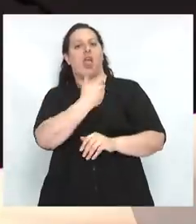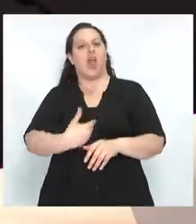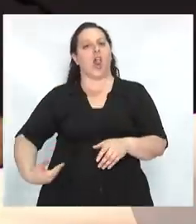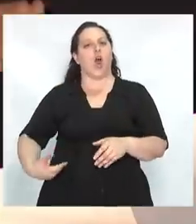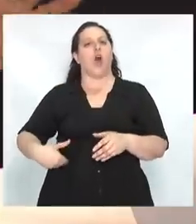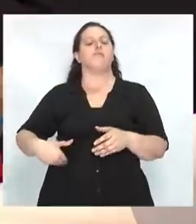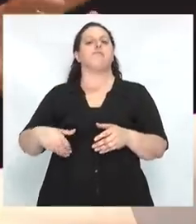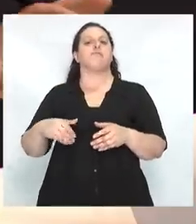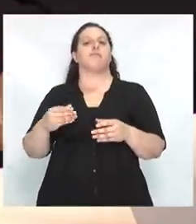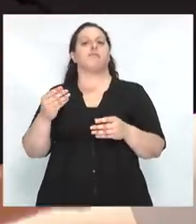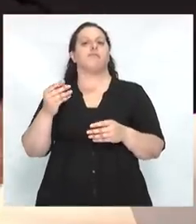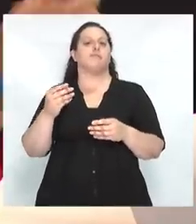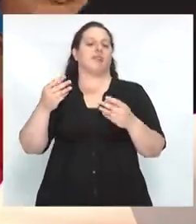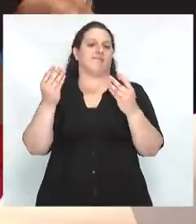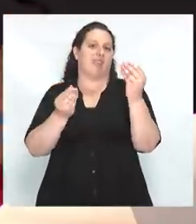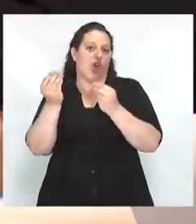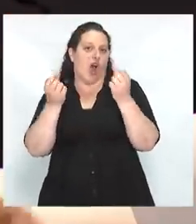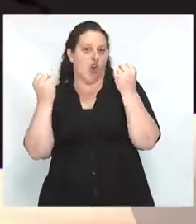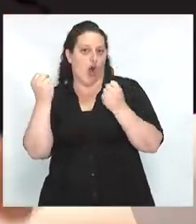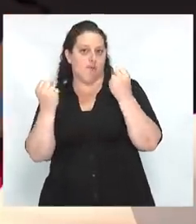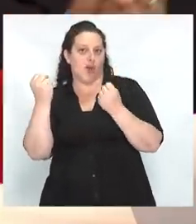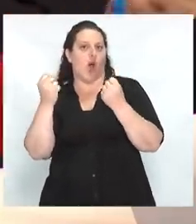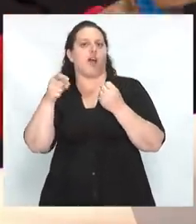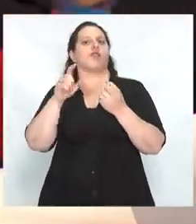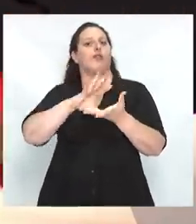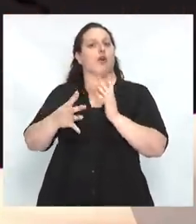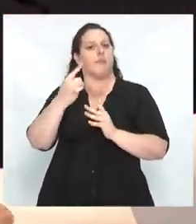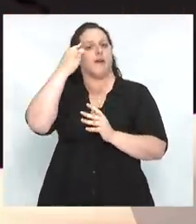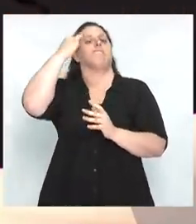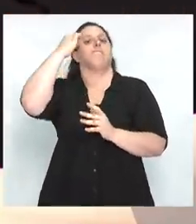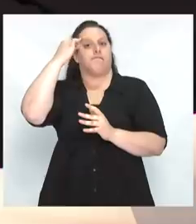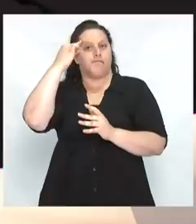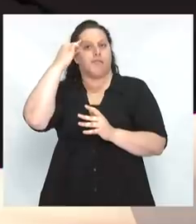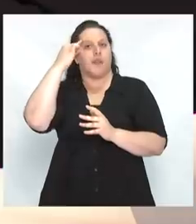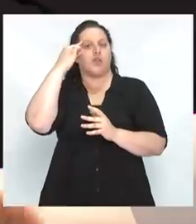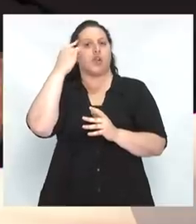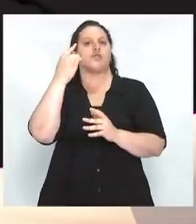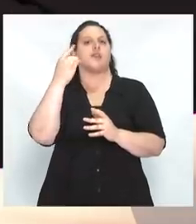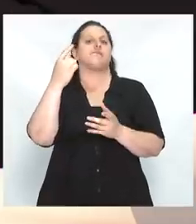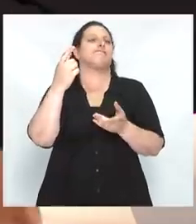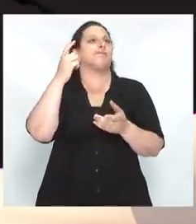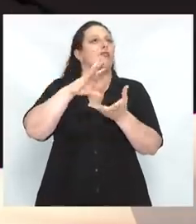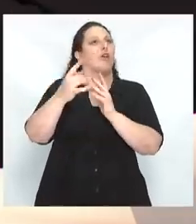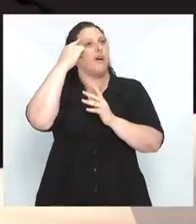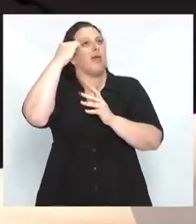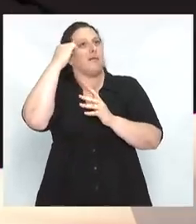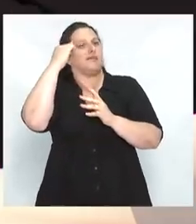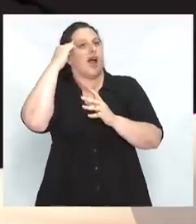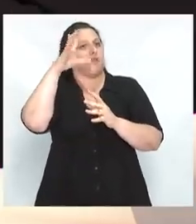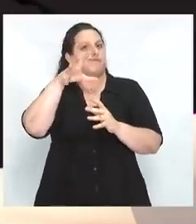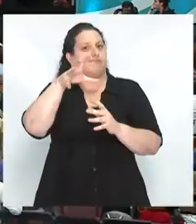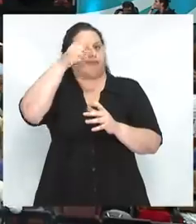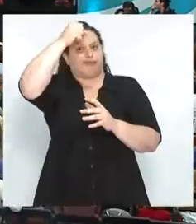sentido común, no es solamente un modelo económico, es un sentido común que ha captado buena parte de nuestro imaginario. Por eso decía Cedric